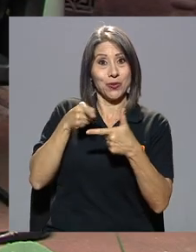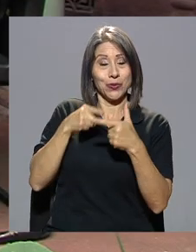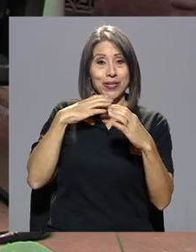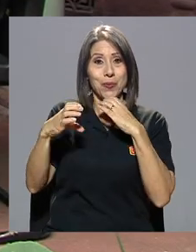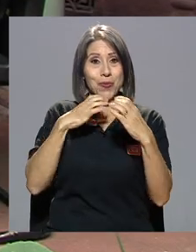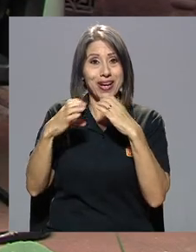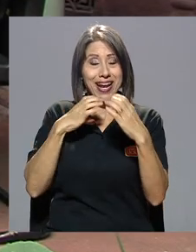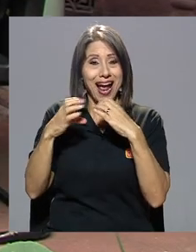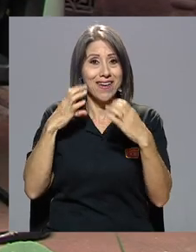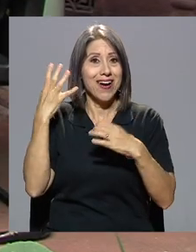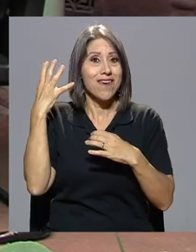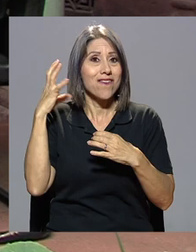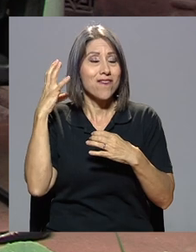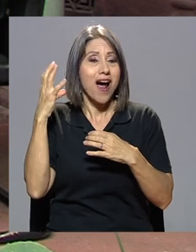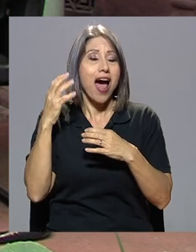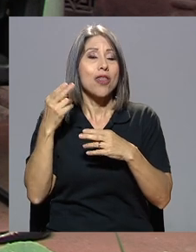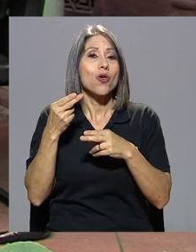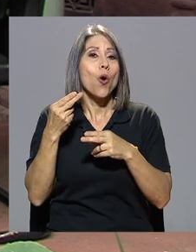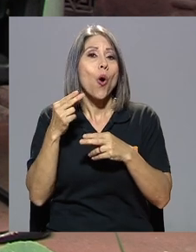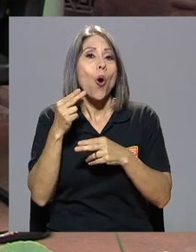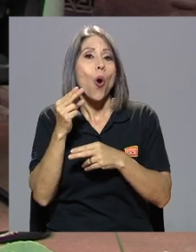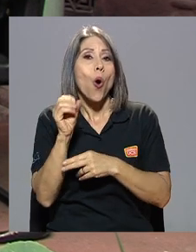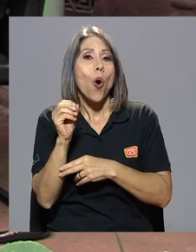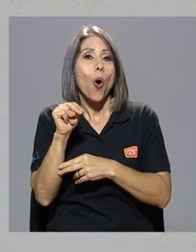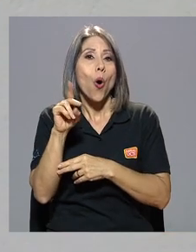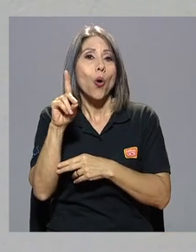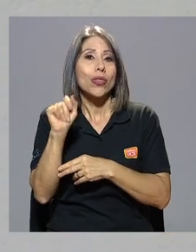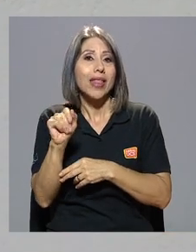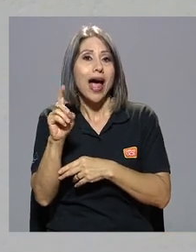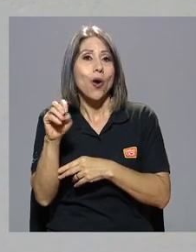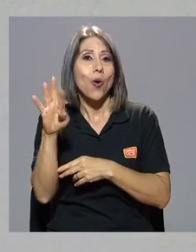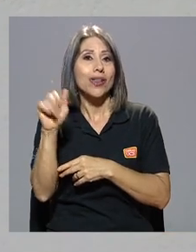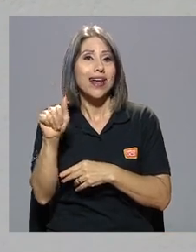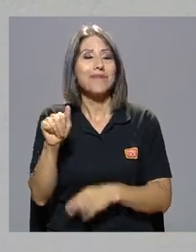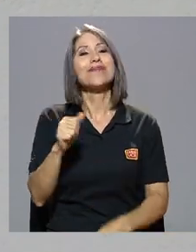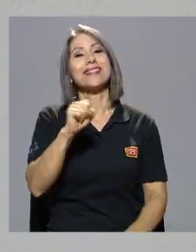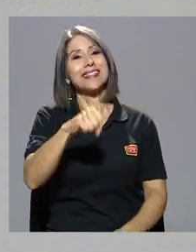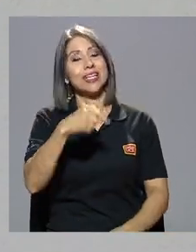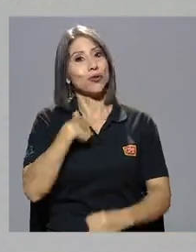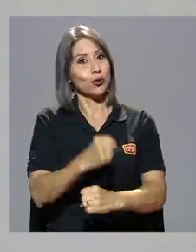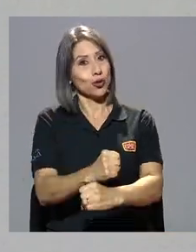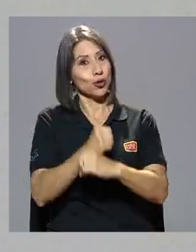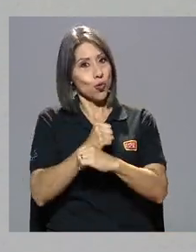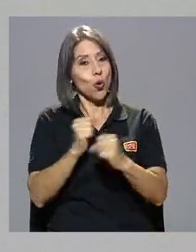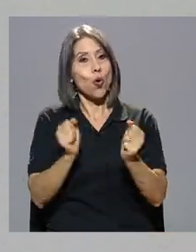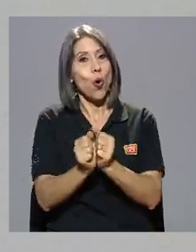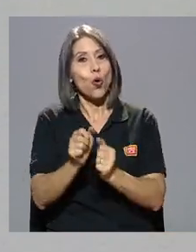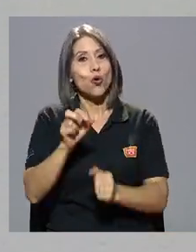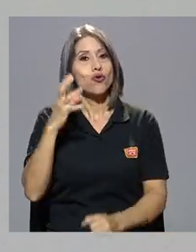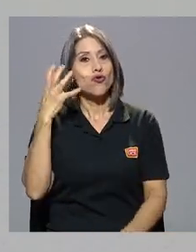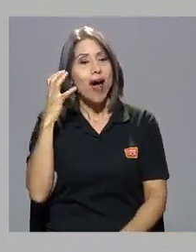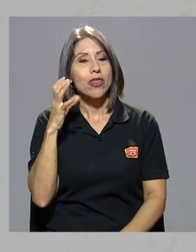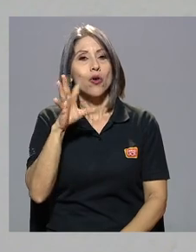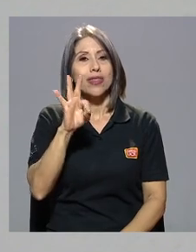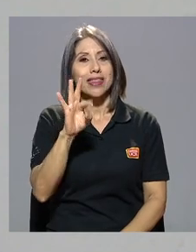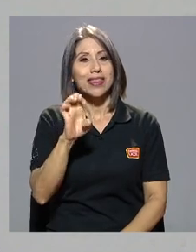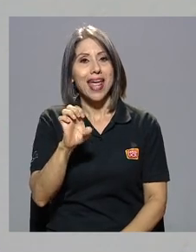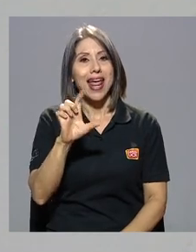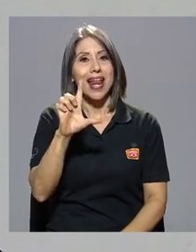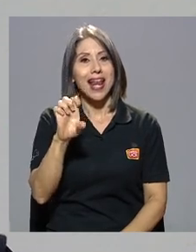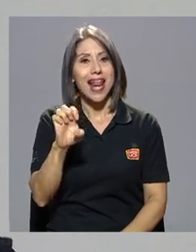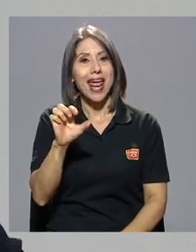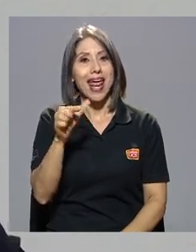Sí, es por esa razón. Y estoy seguro que era con radiotelegrafía, no era con micrófono. Pero